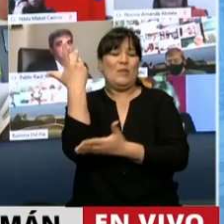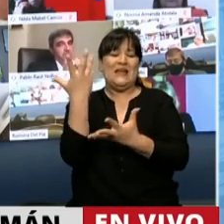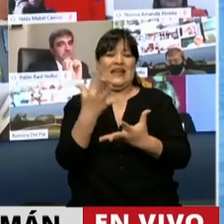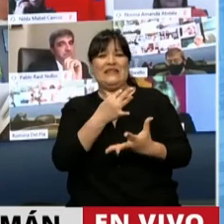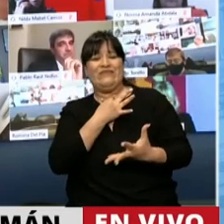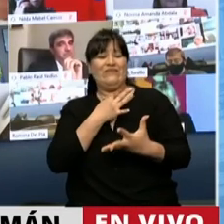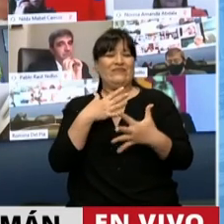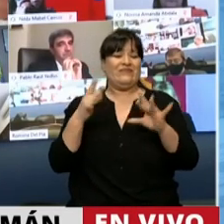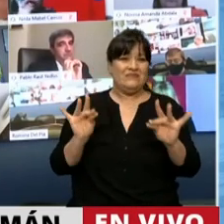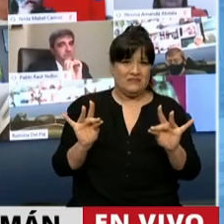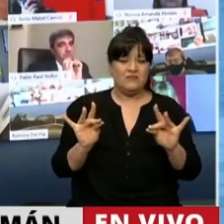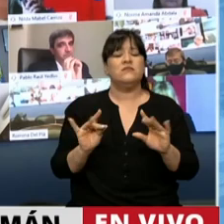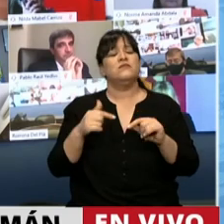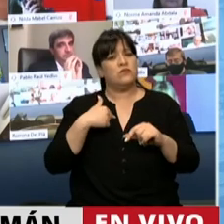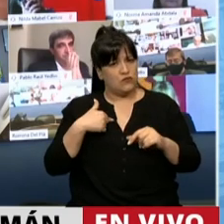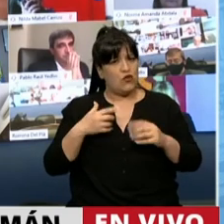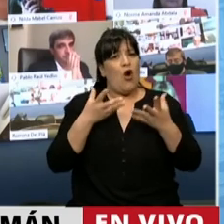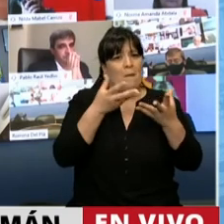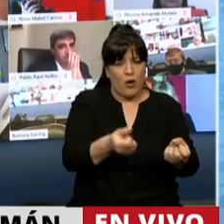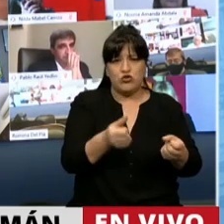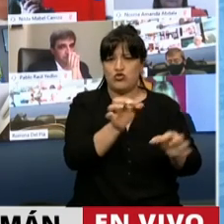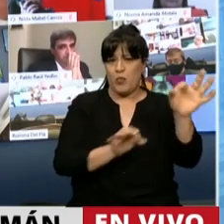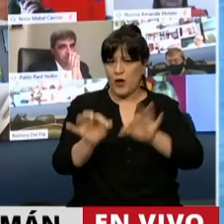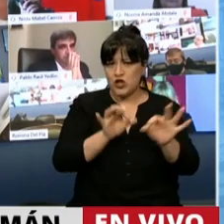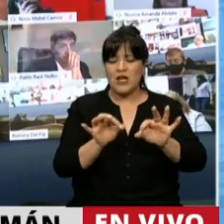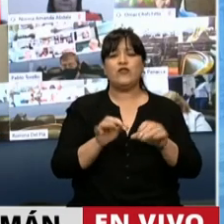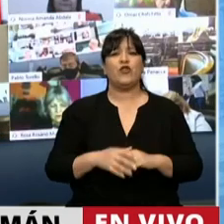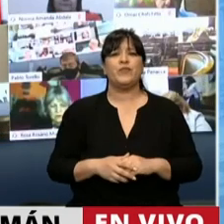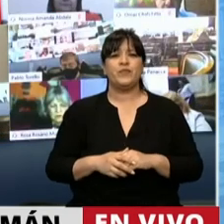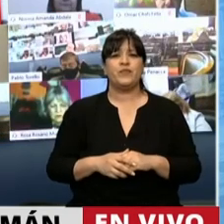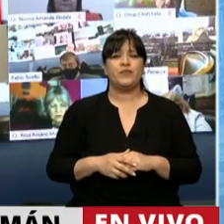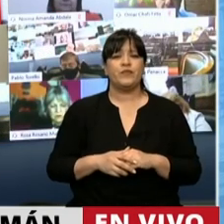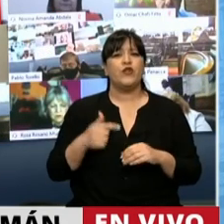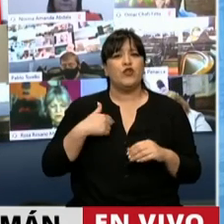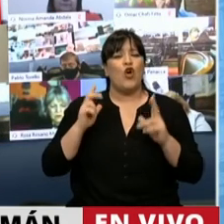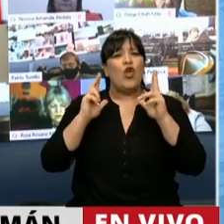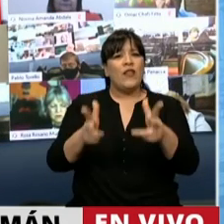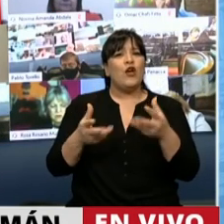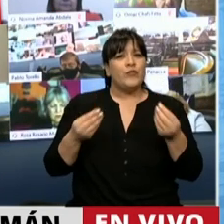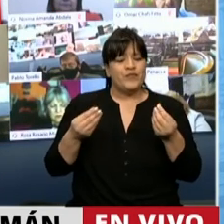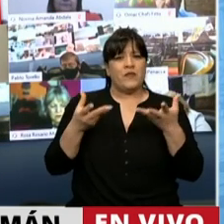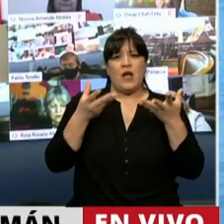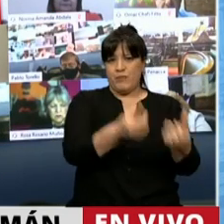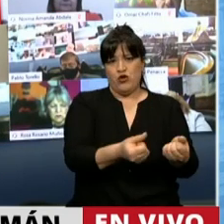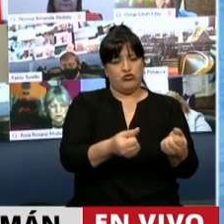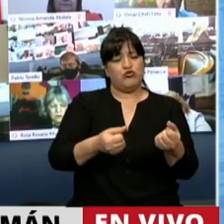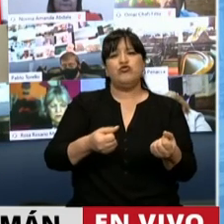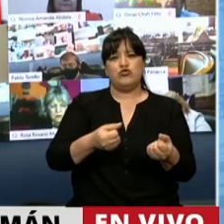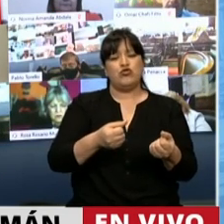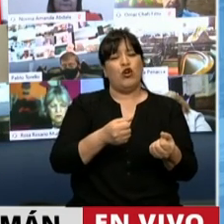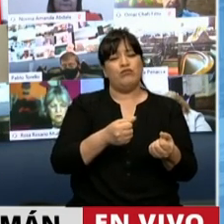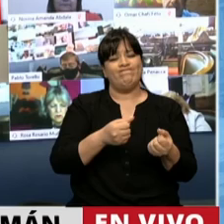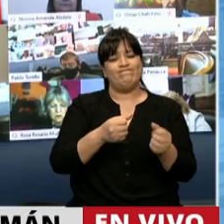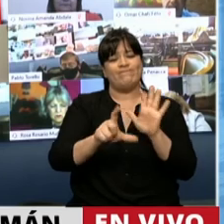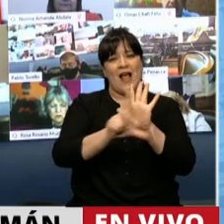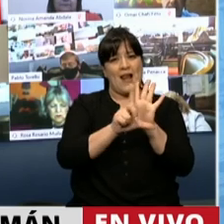desde ya, Presidente, acompaño a este proyecto y desde ya digo que voy a apoyar esta medida tan